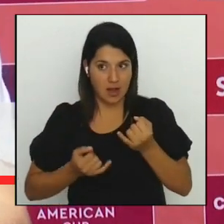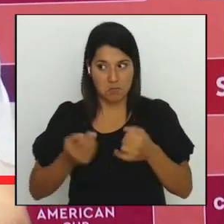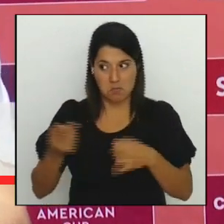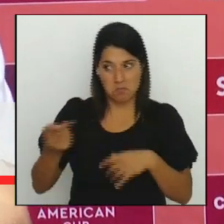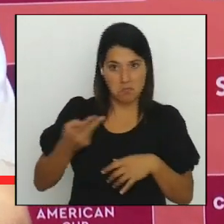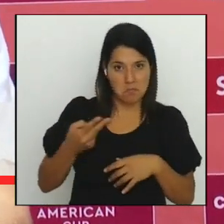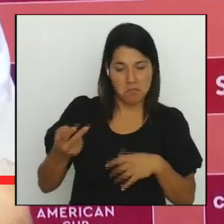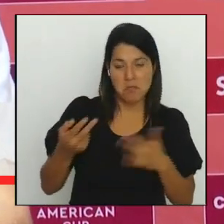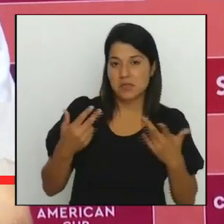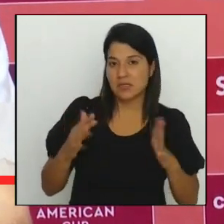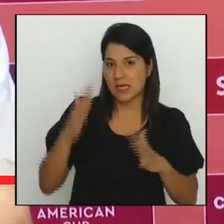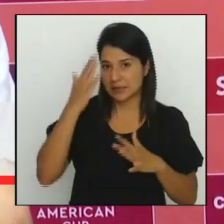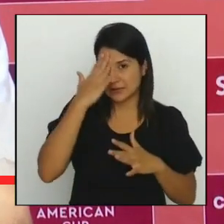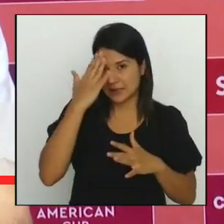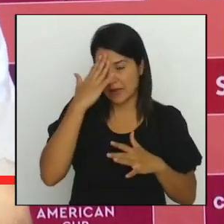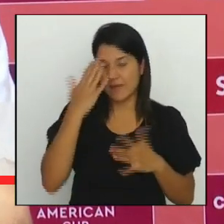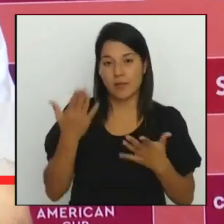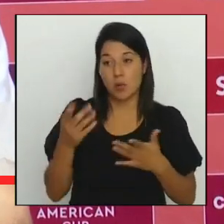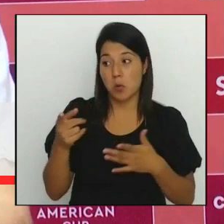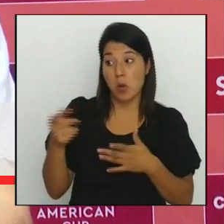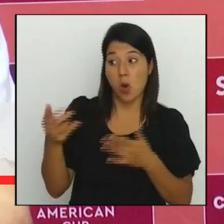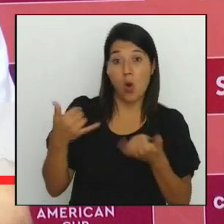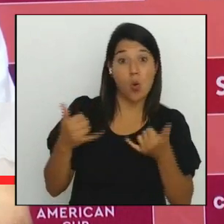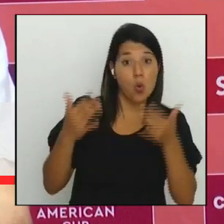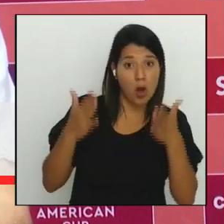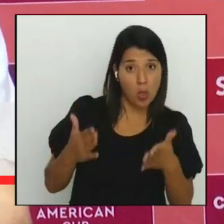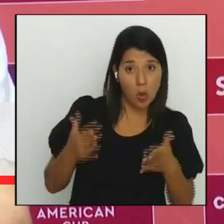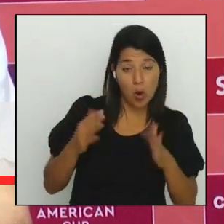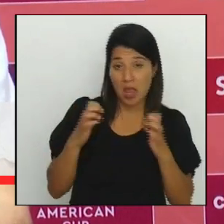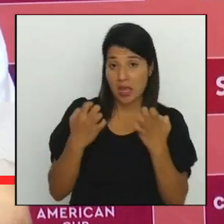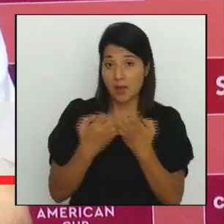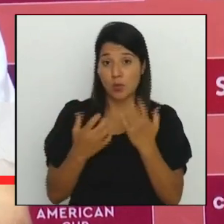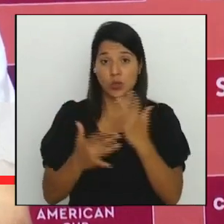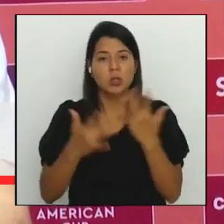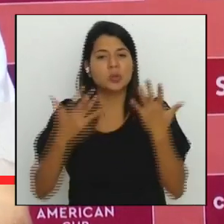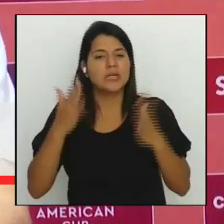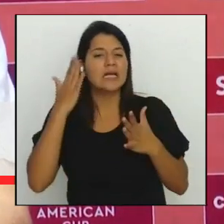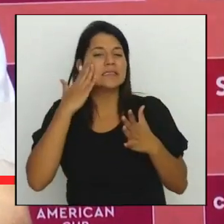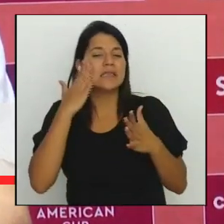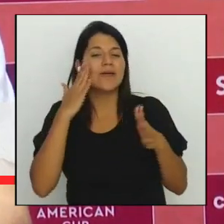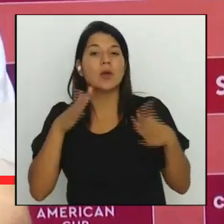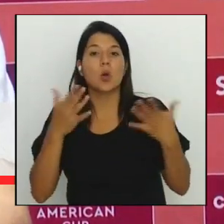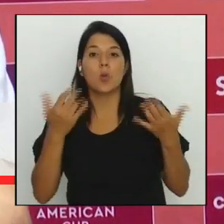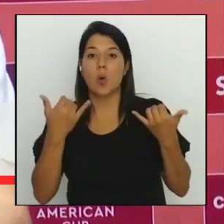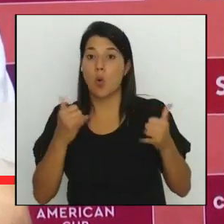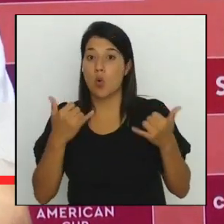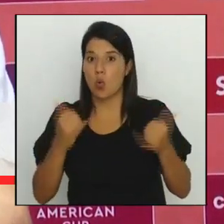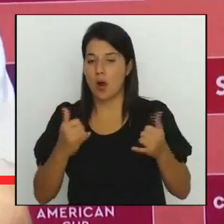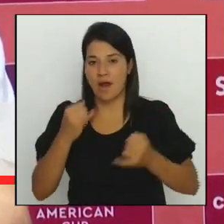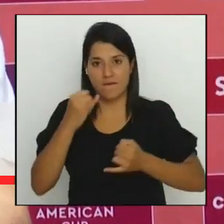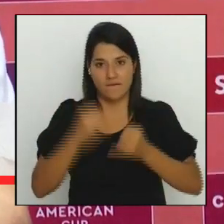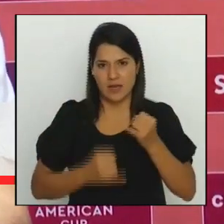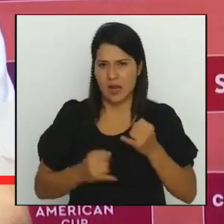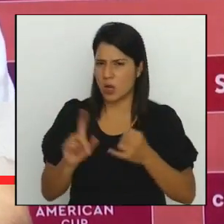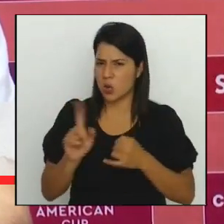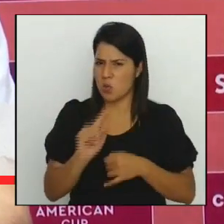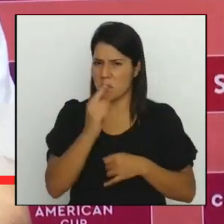tanto jugadores como cuerpo técnico sabemos como jugar las finales ya no es la primera vez que ellos están en una situación así